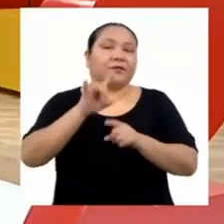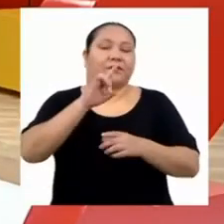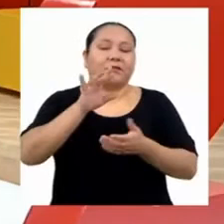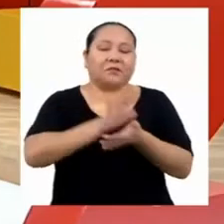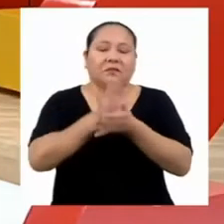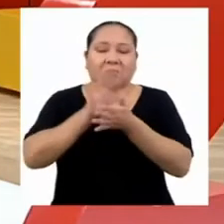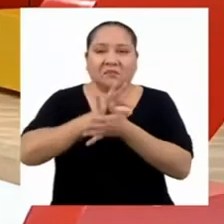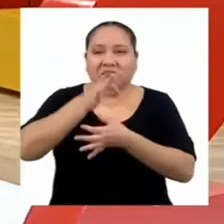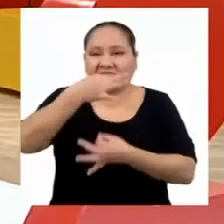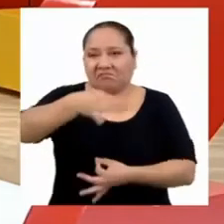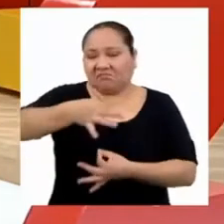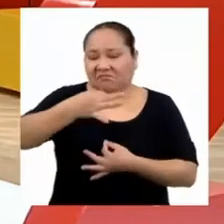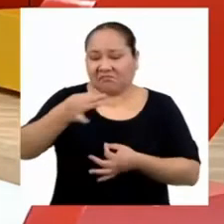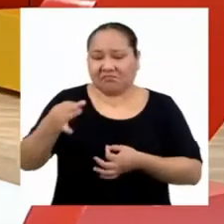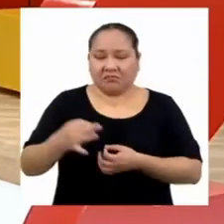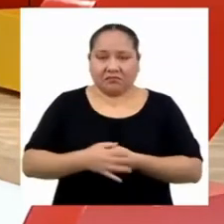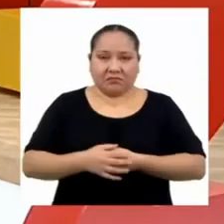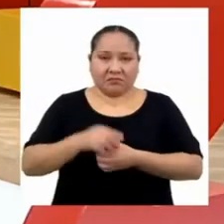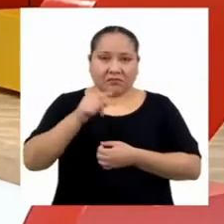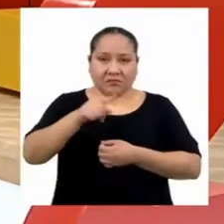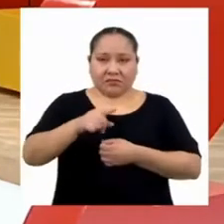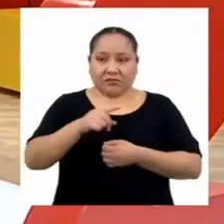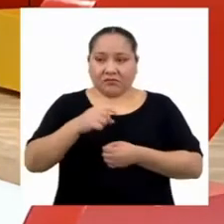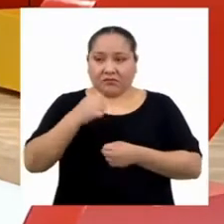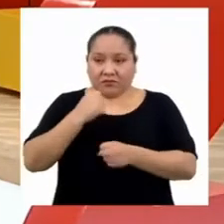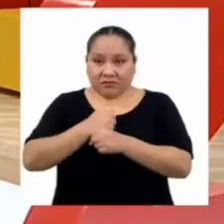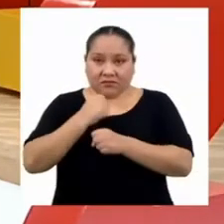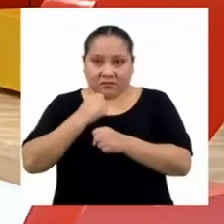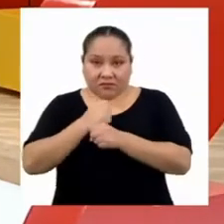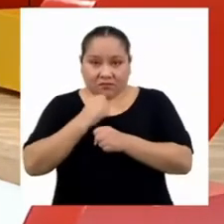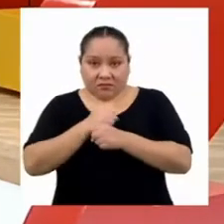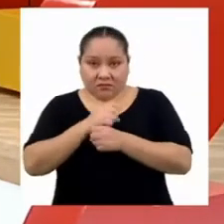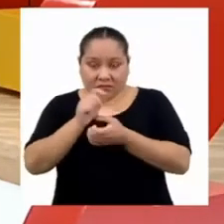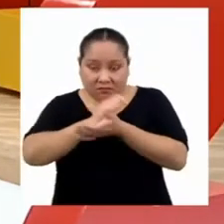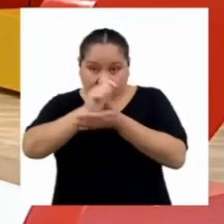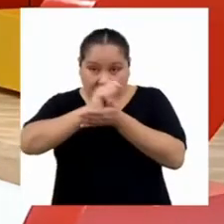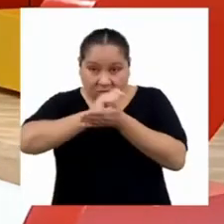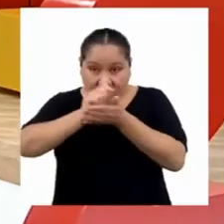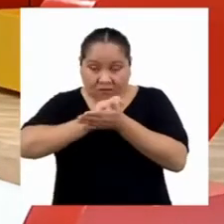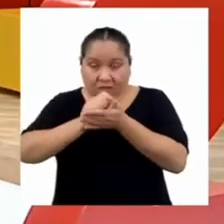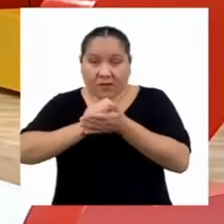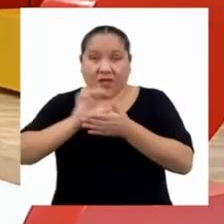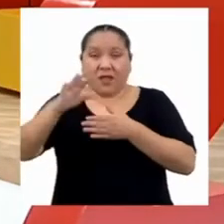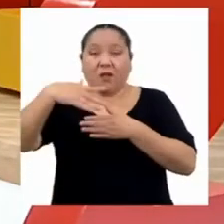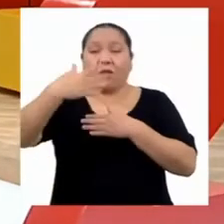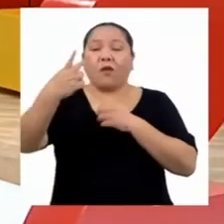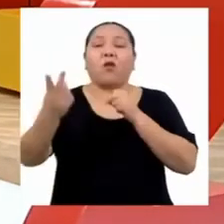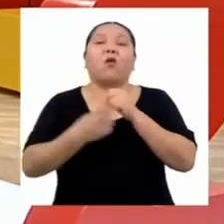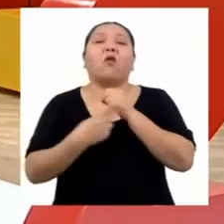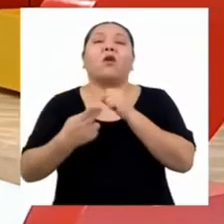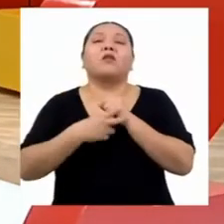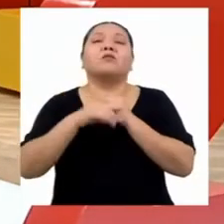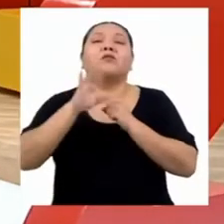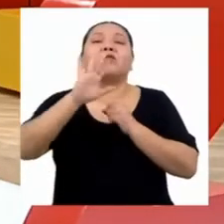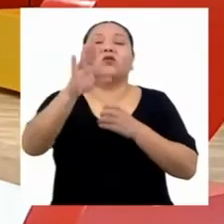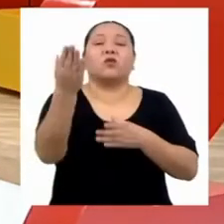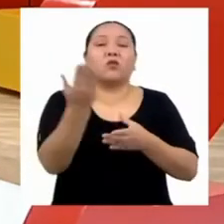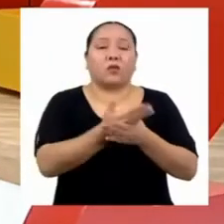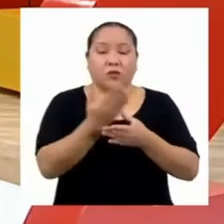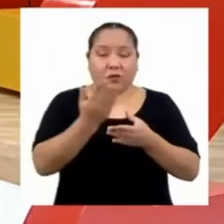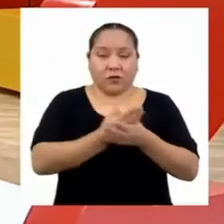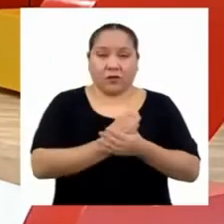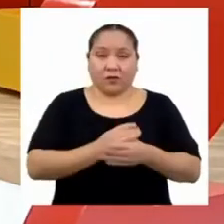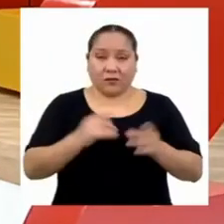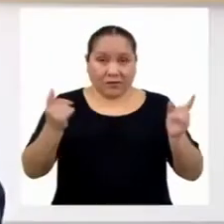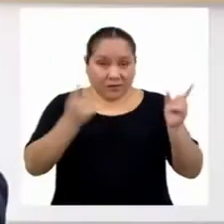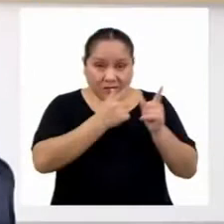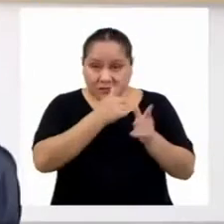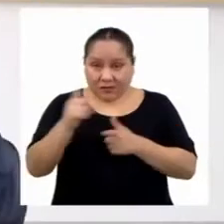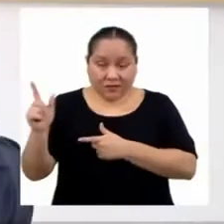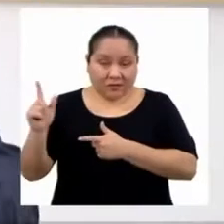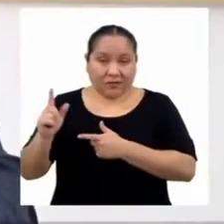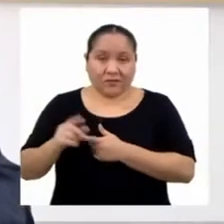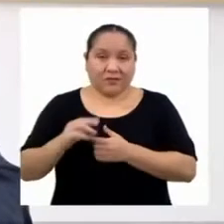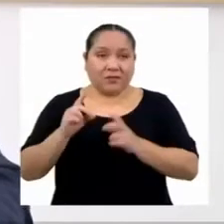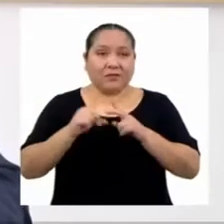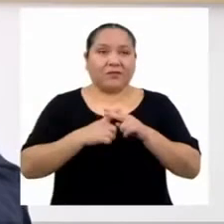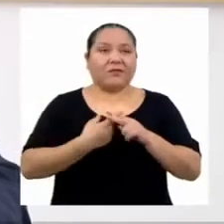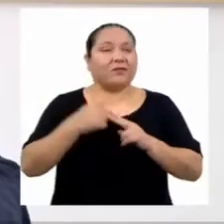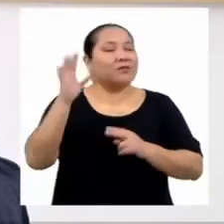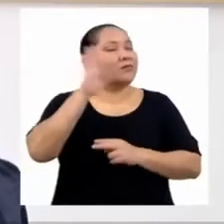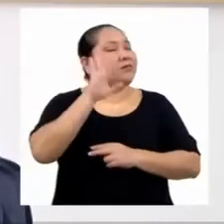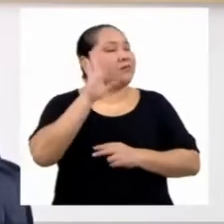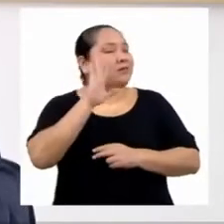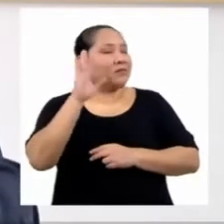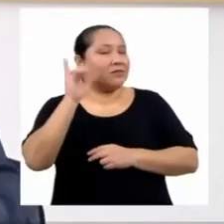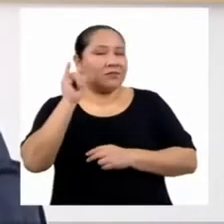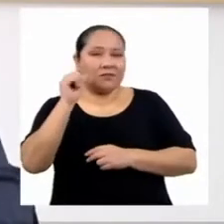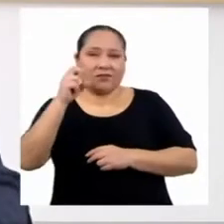papel reciclado. Y el trabajo que desarrolles será guardado luego en tu portafolio. ¿Listas y listos para empezar? Hola, Yanira.